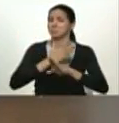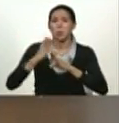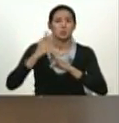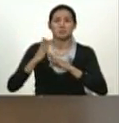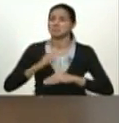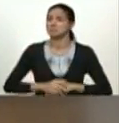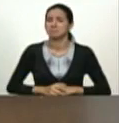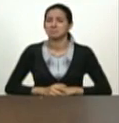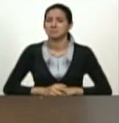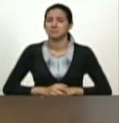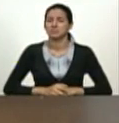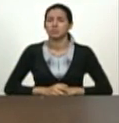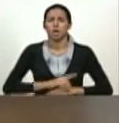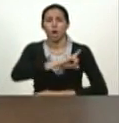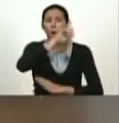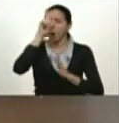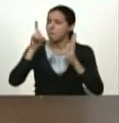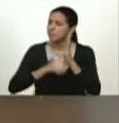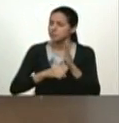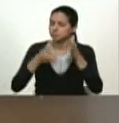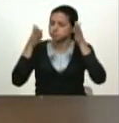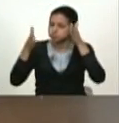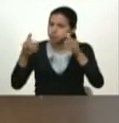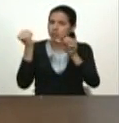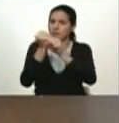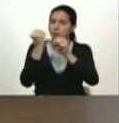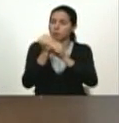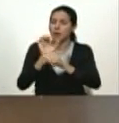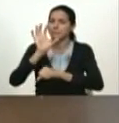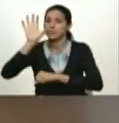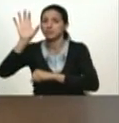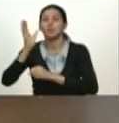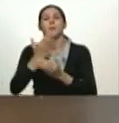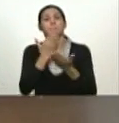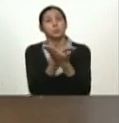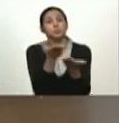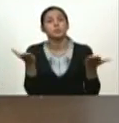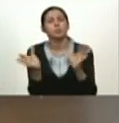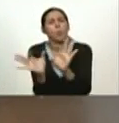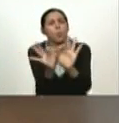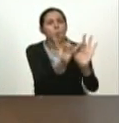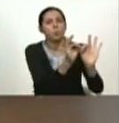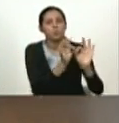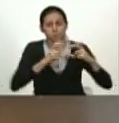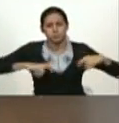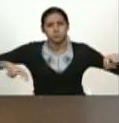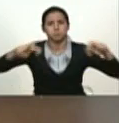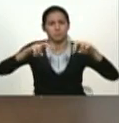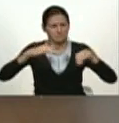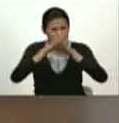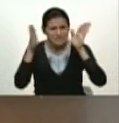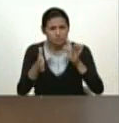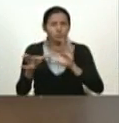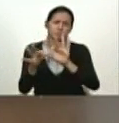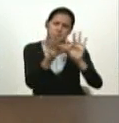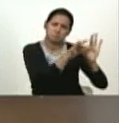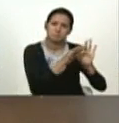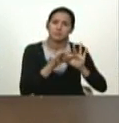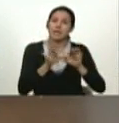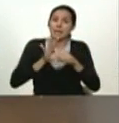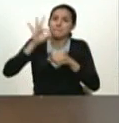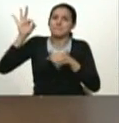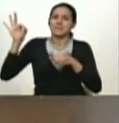tiempo completo a esta labor de patria y yo le pido que ustedes se cohesionen en el espíritu en la moral